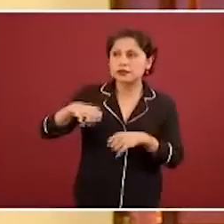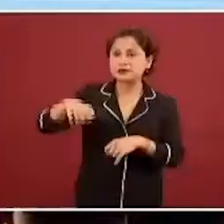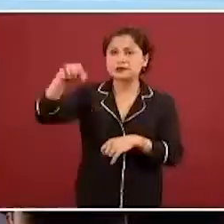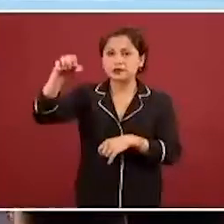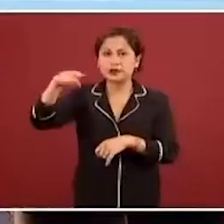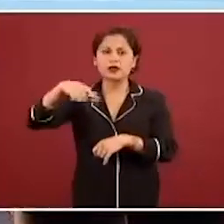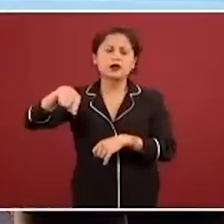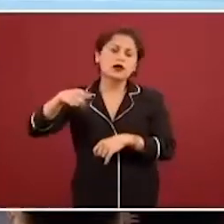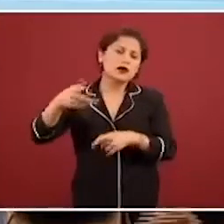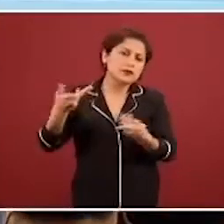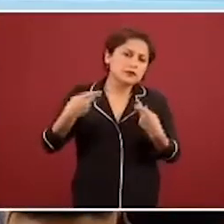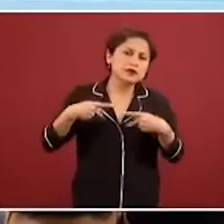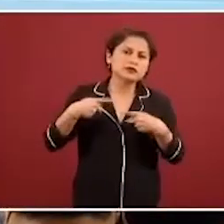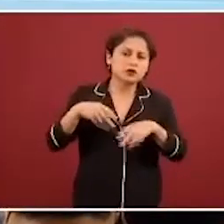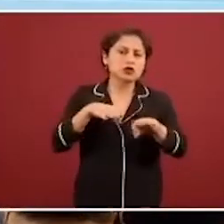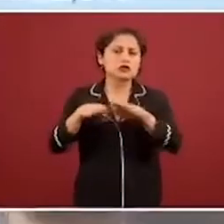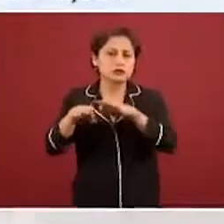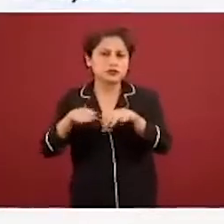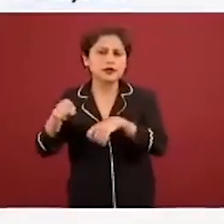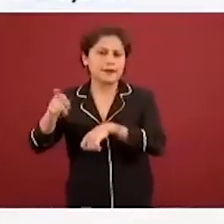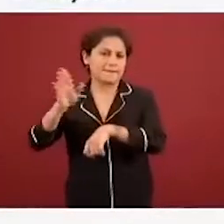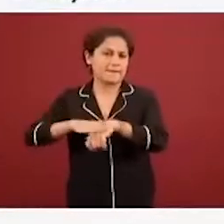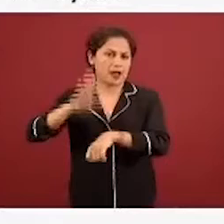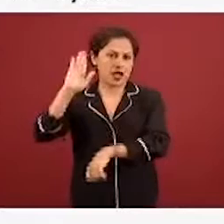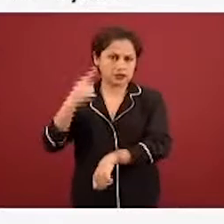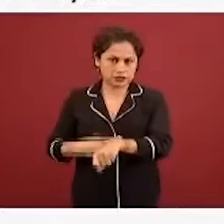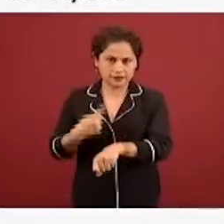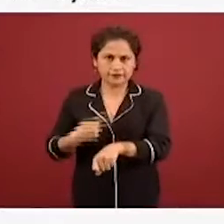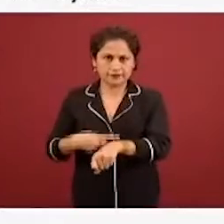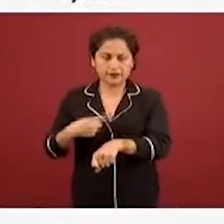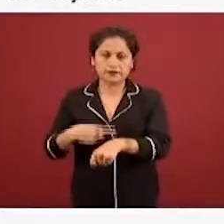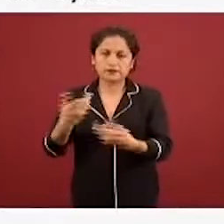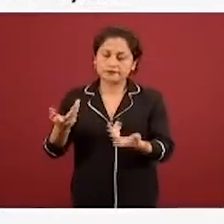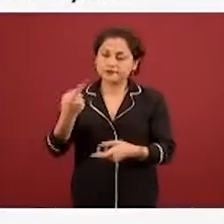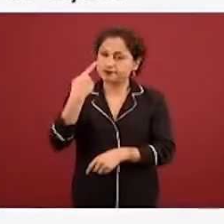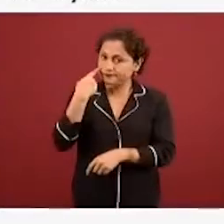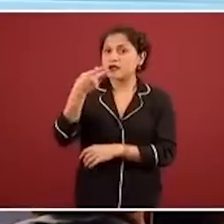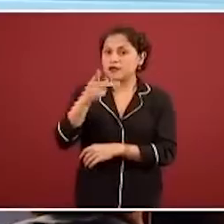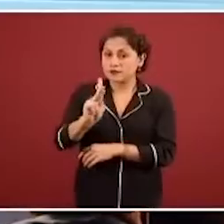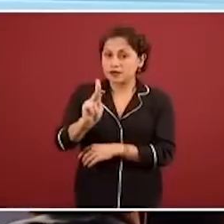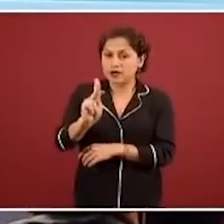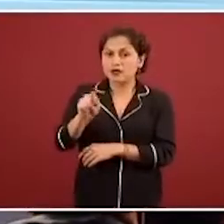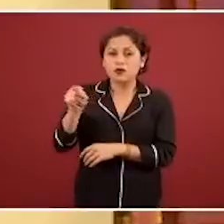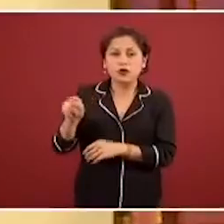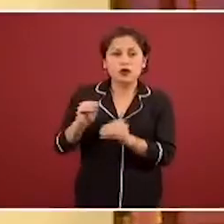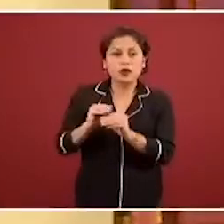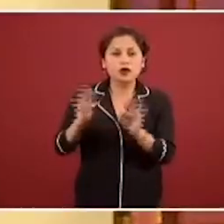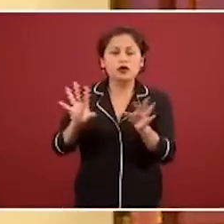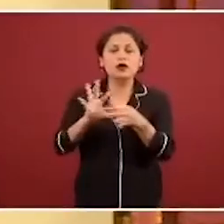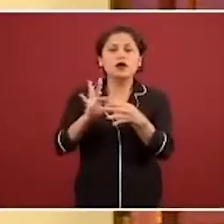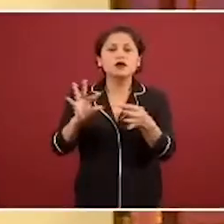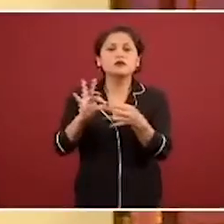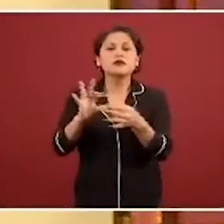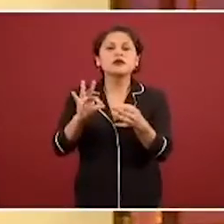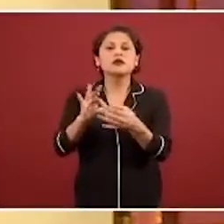coronavirus, una cifra obtenida gracias al sistema de vigilancia sentinela, un método establecido en 2006 y que fue desarrollado conjuntamente por